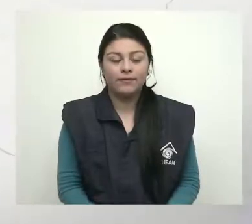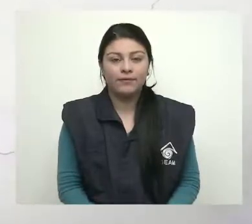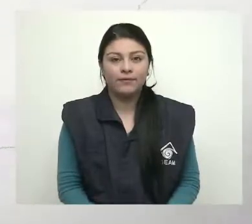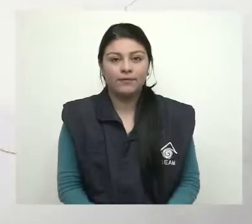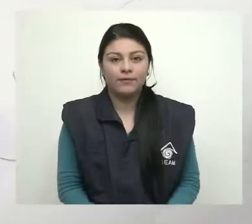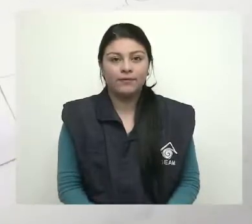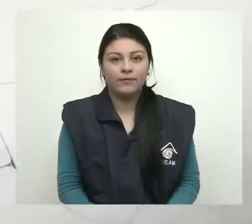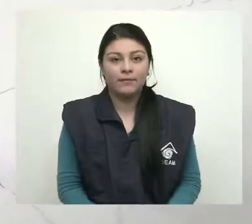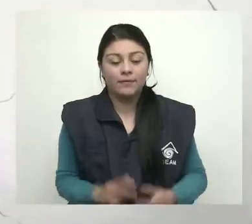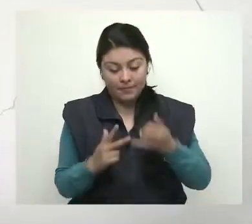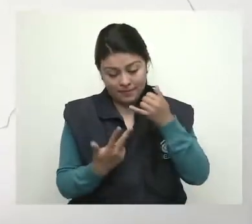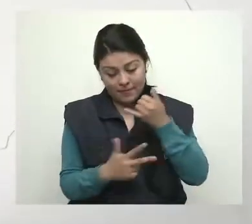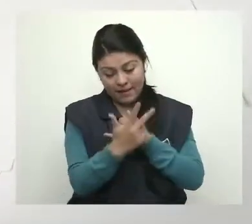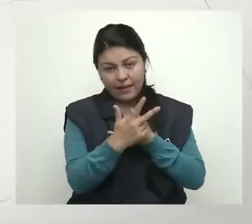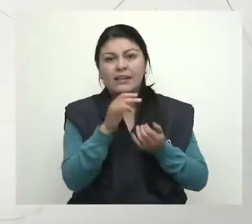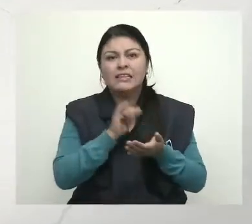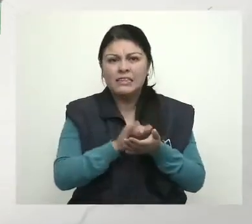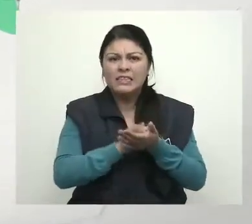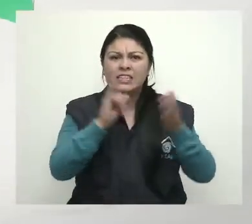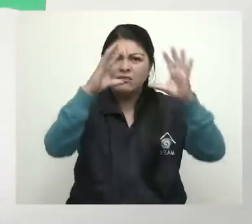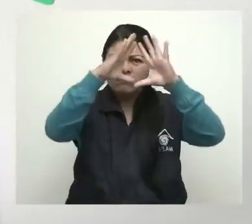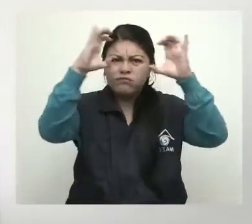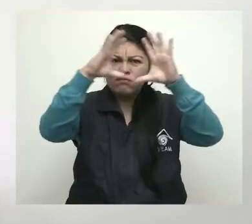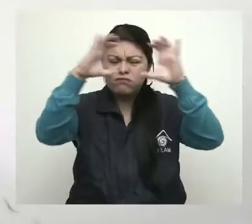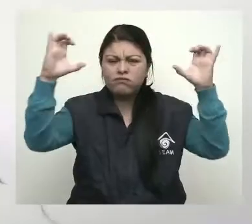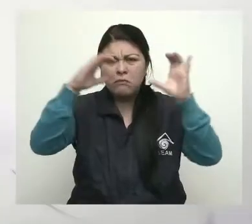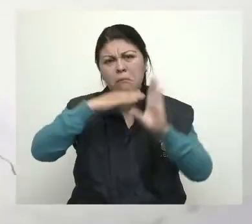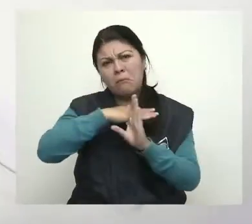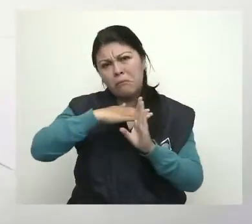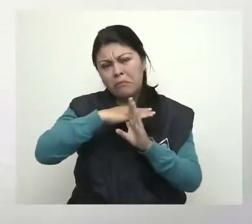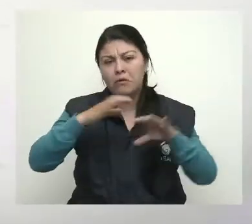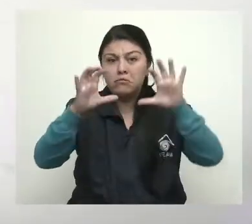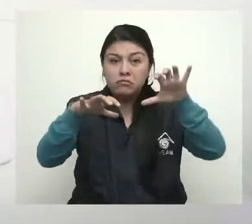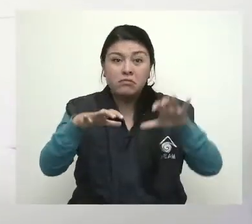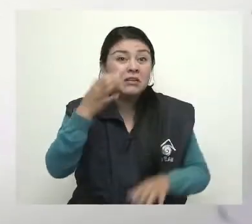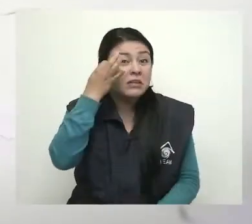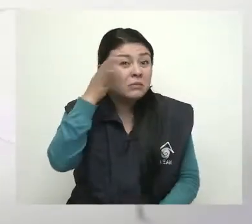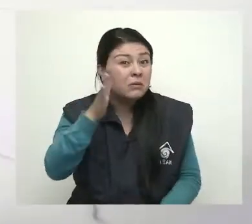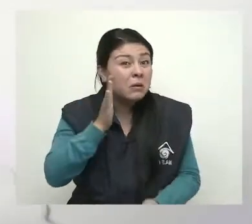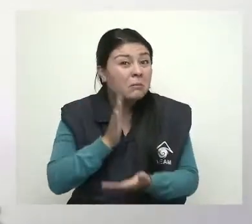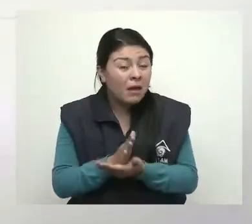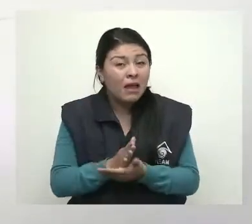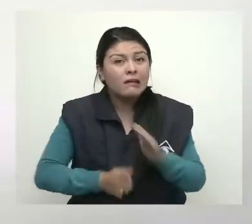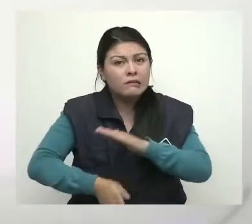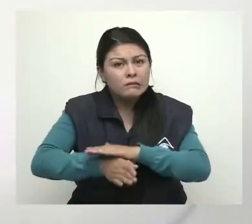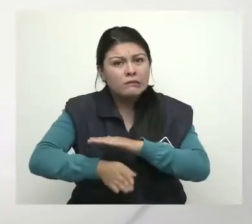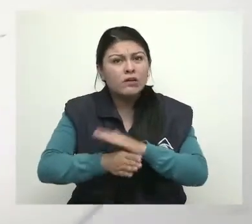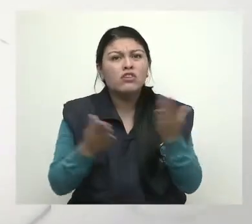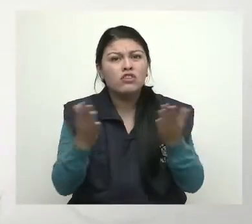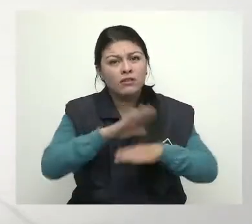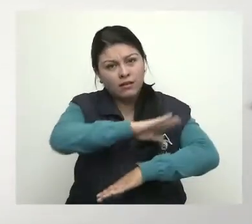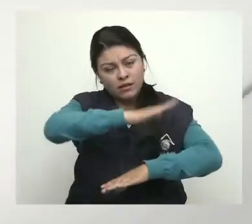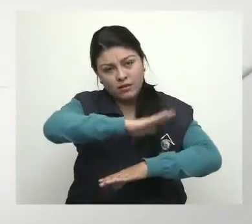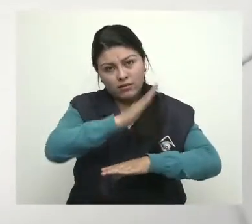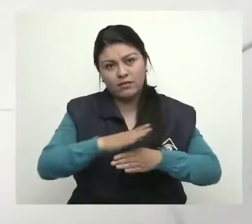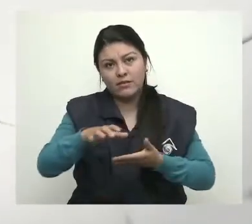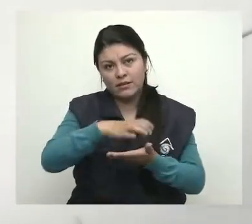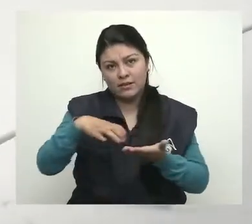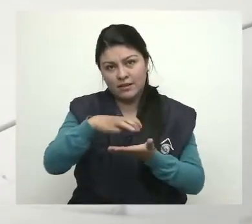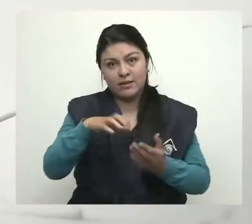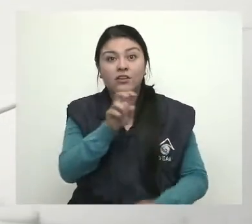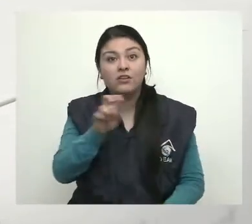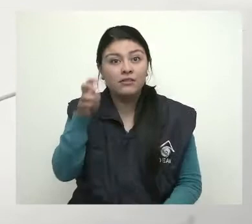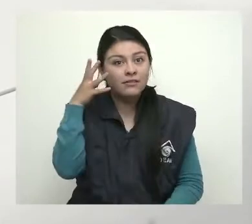La zona andina se verá nublada con una disminución de las lluvias. Sin embargo, se espera que continúen en sectores de Antioquia, Santander y Boyacá.